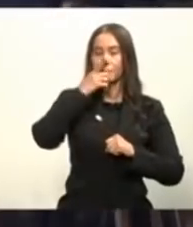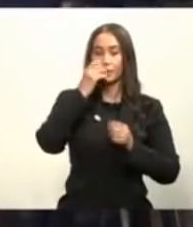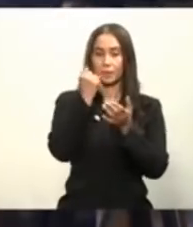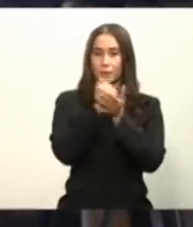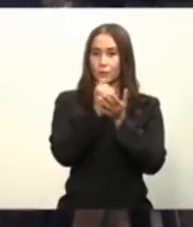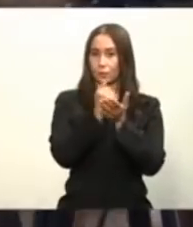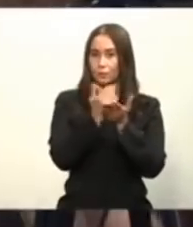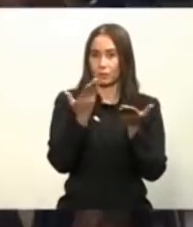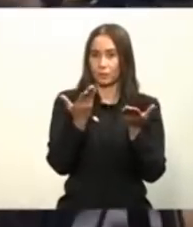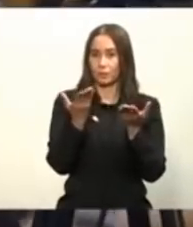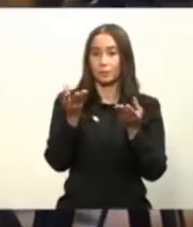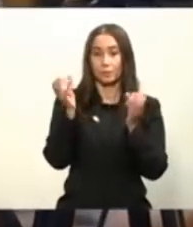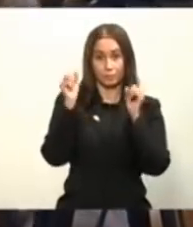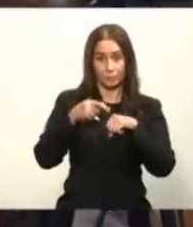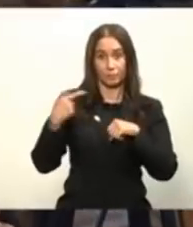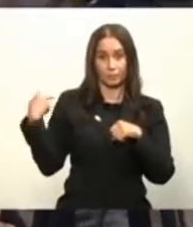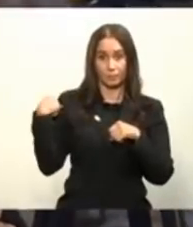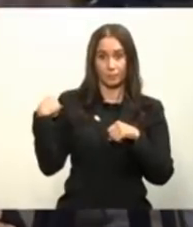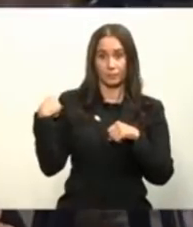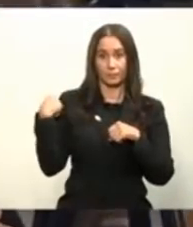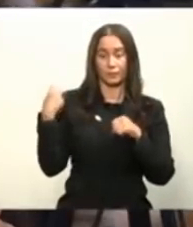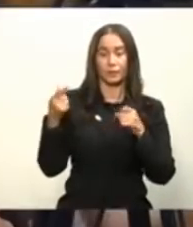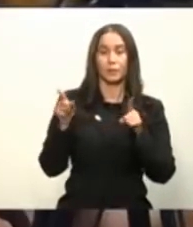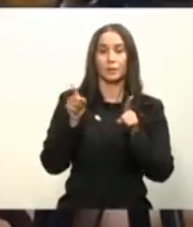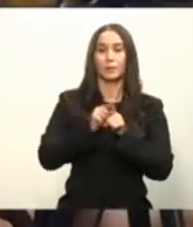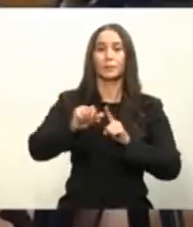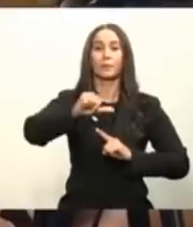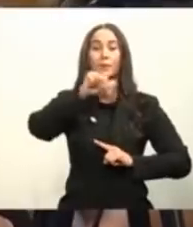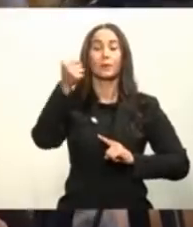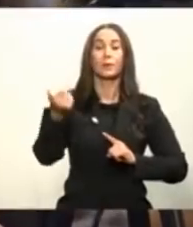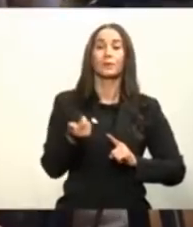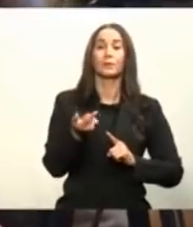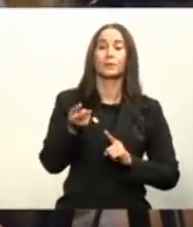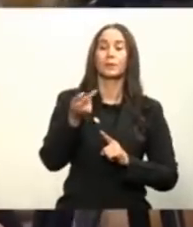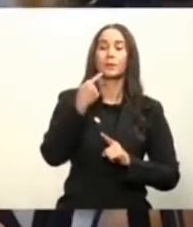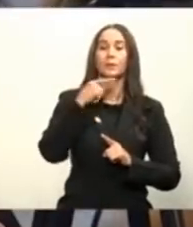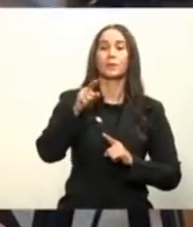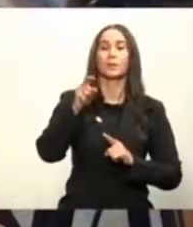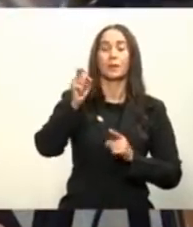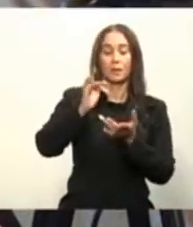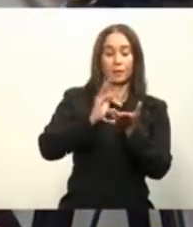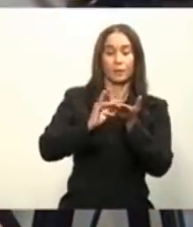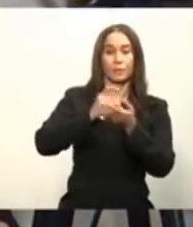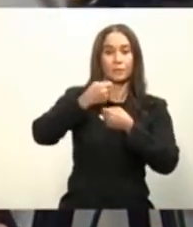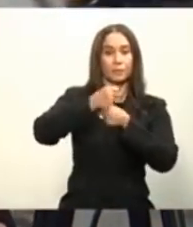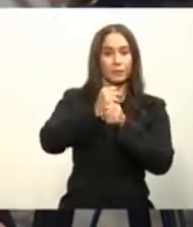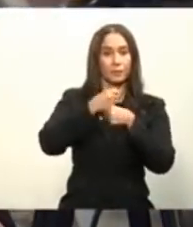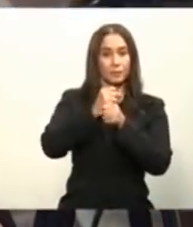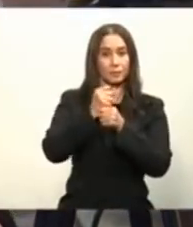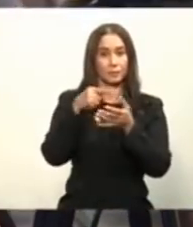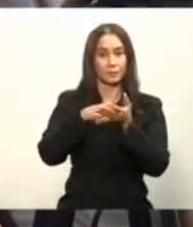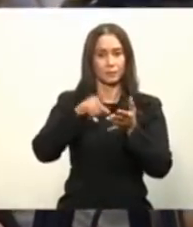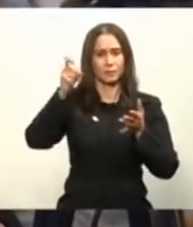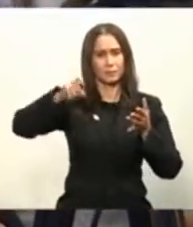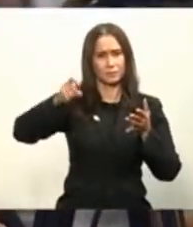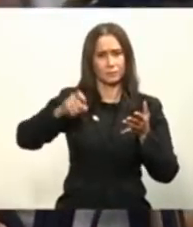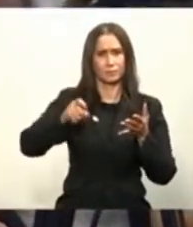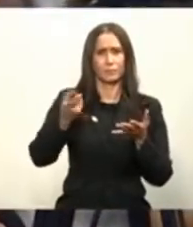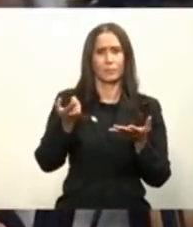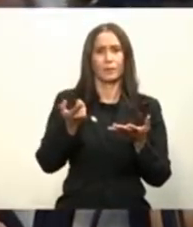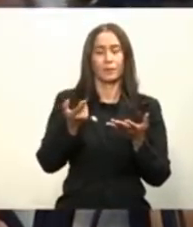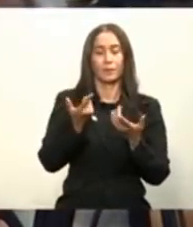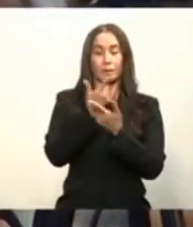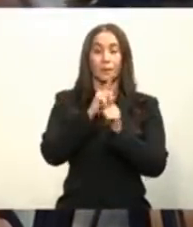y la otra es si existe la posibilidad de exigirle a las farmacéuticas ante su incumplimiento que